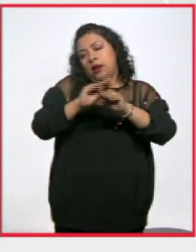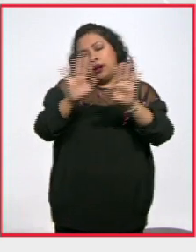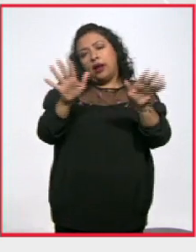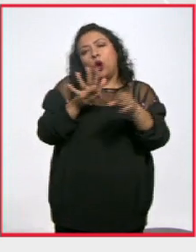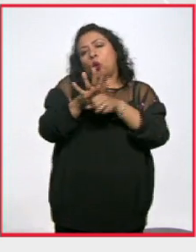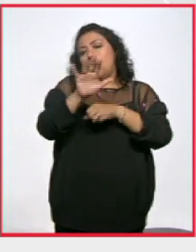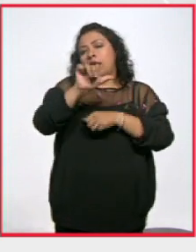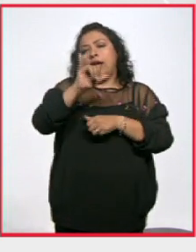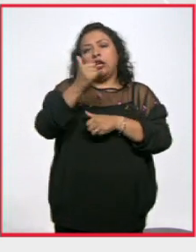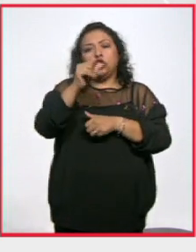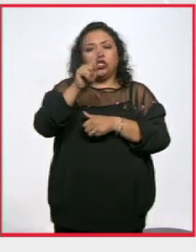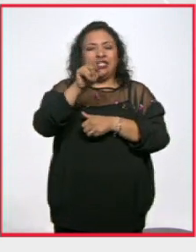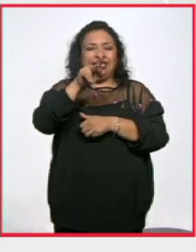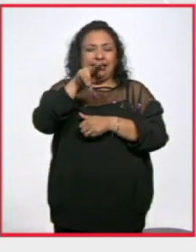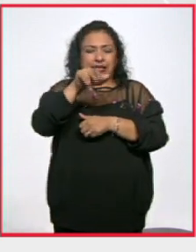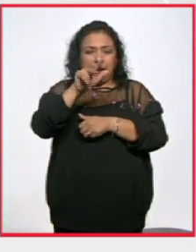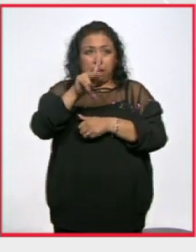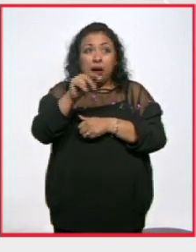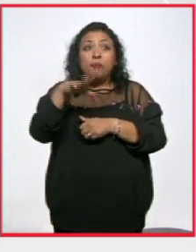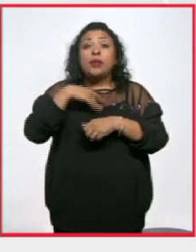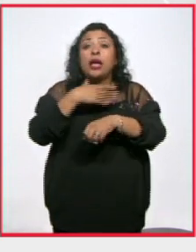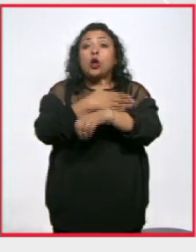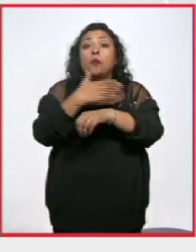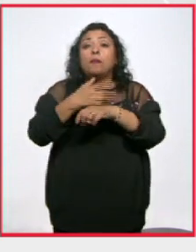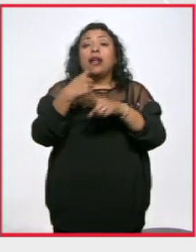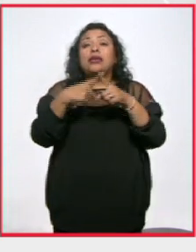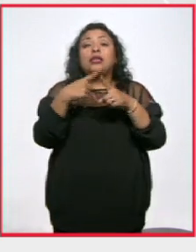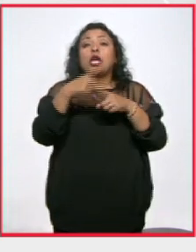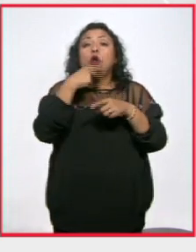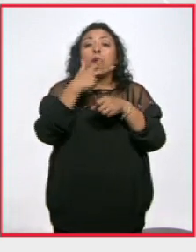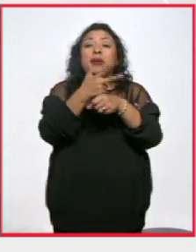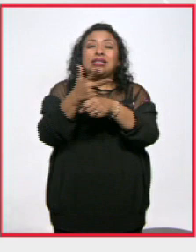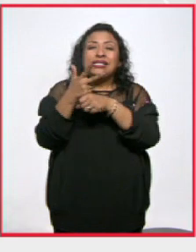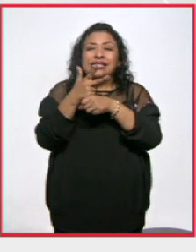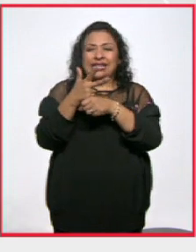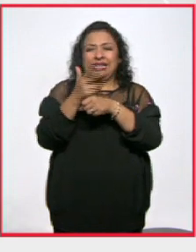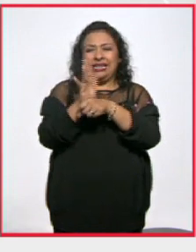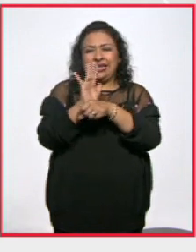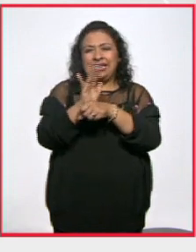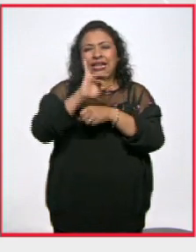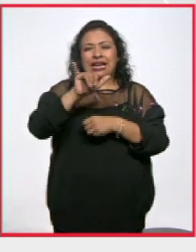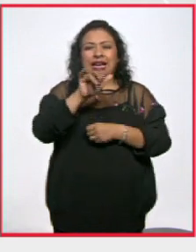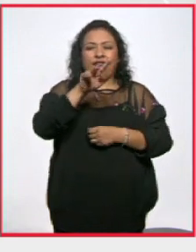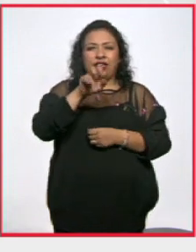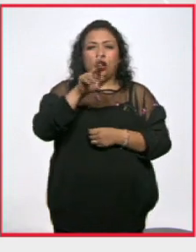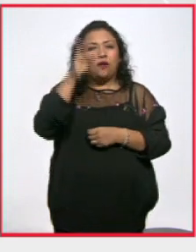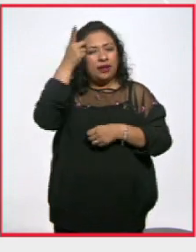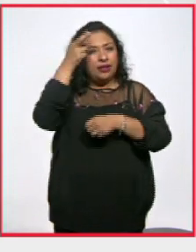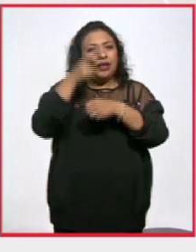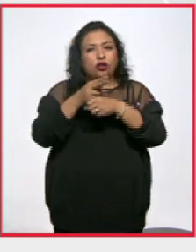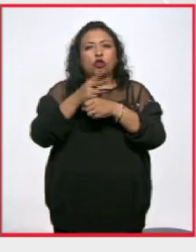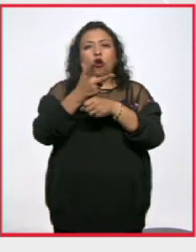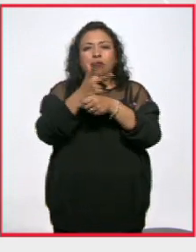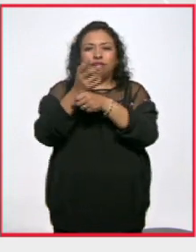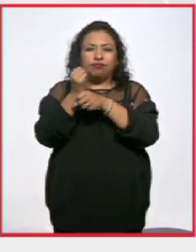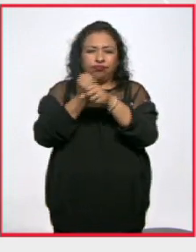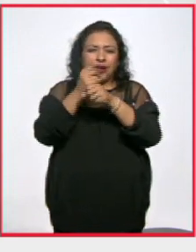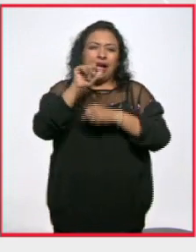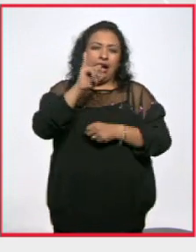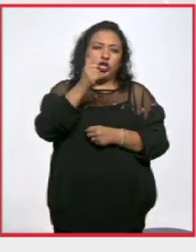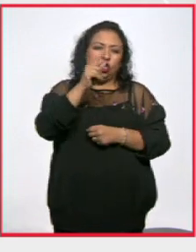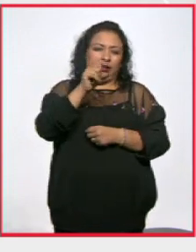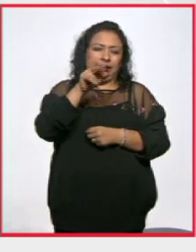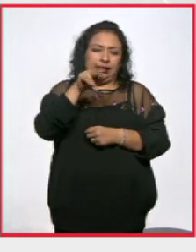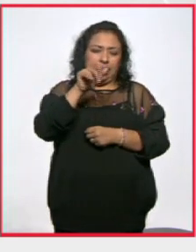Ayotzinapa y estará acompañada por el cineasta Javier Robles, director del documental Ayotzinapa. Ahí está,